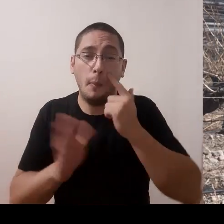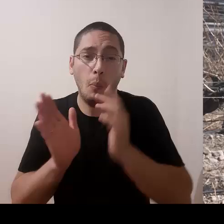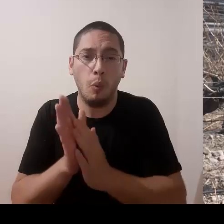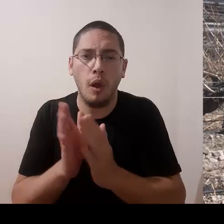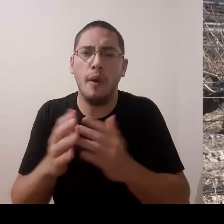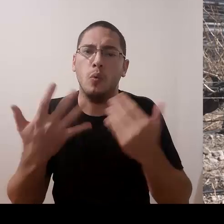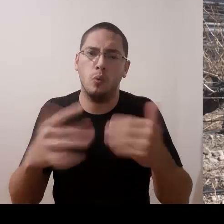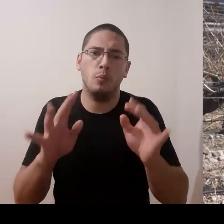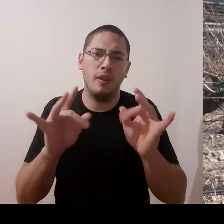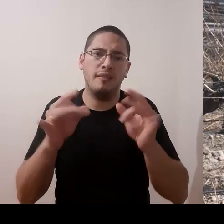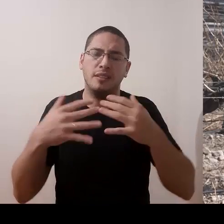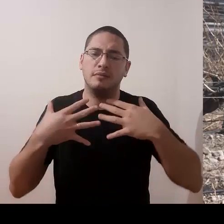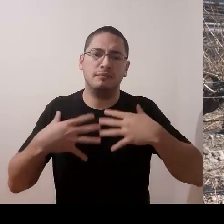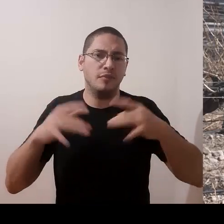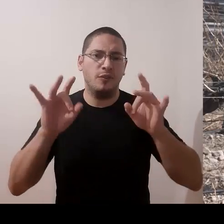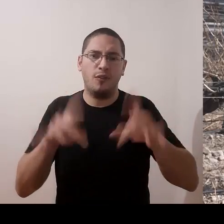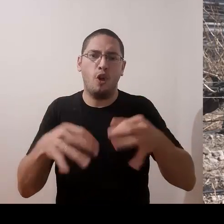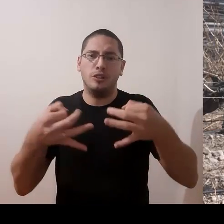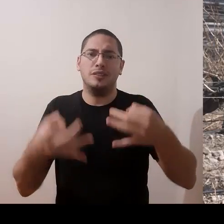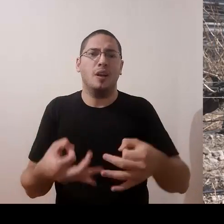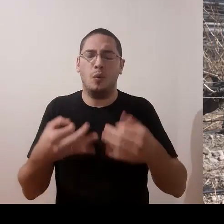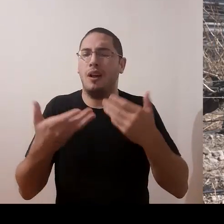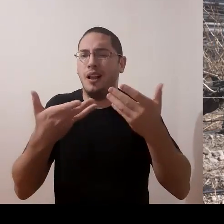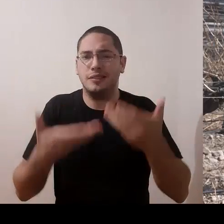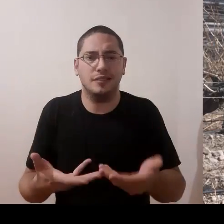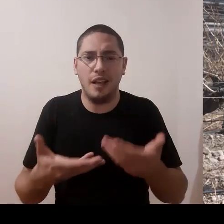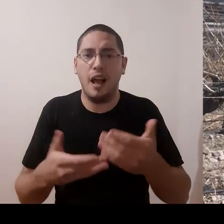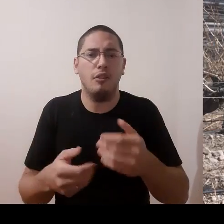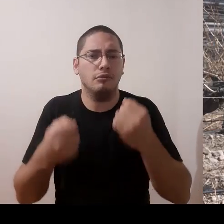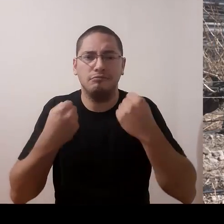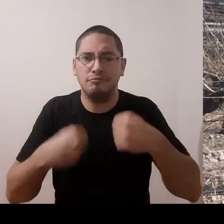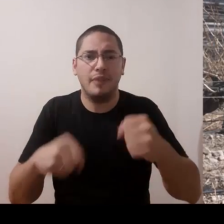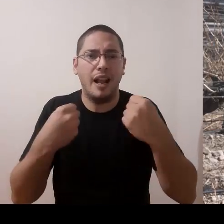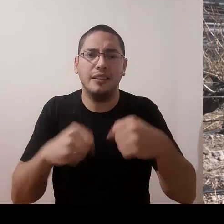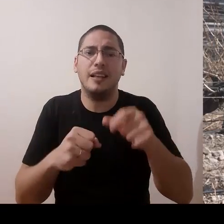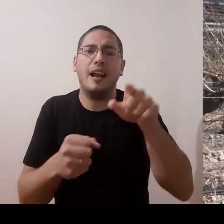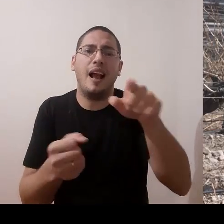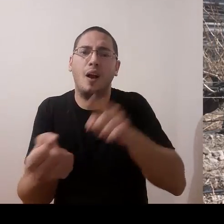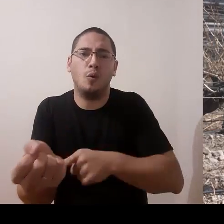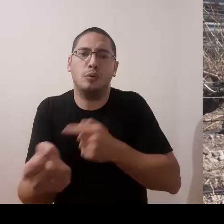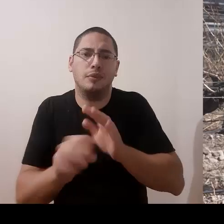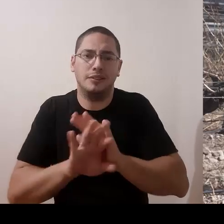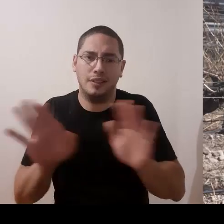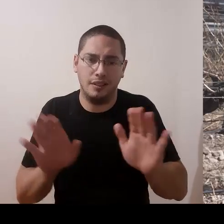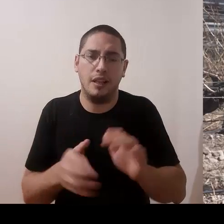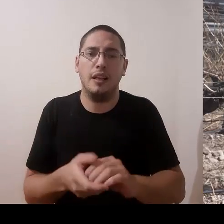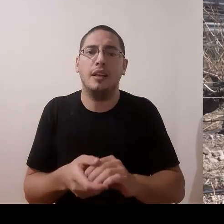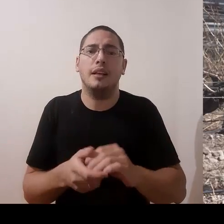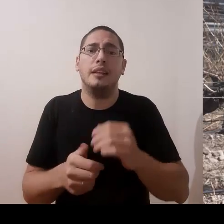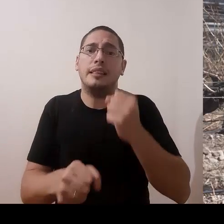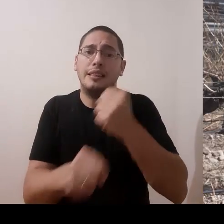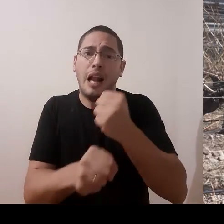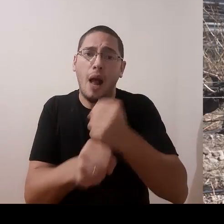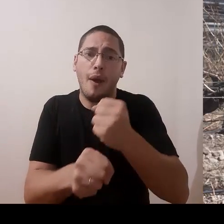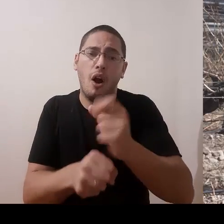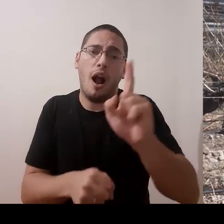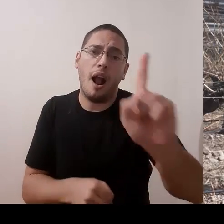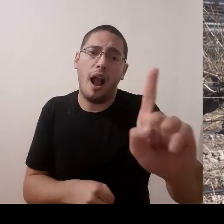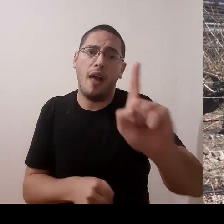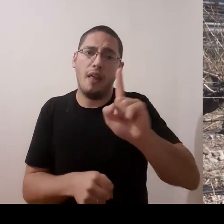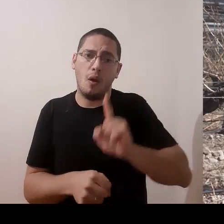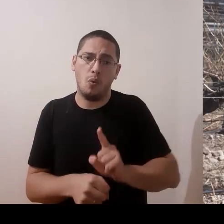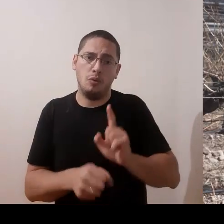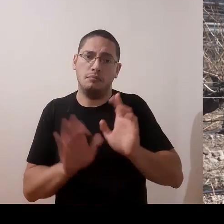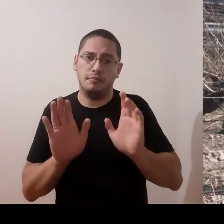difícil, Terminaría bastante cansado. Es un entrenamiento realmente. Ellos están acostumbrados. Cada uno con lo que sabe hacer.